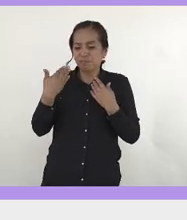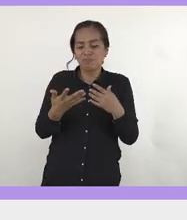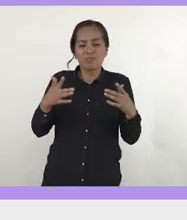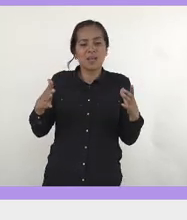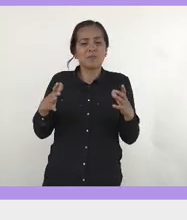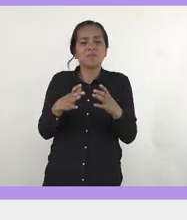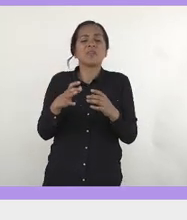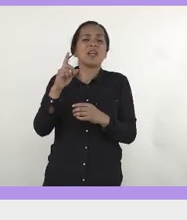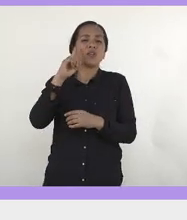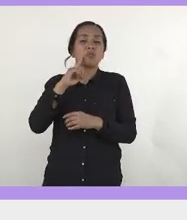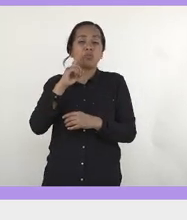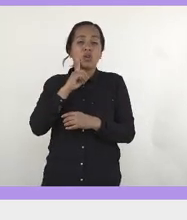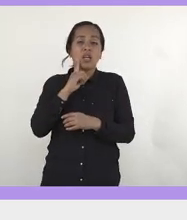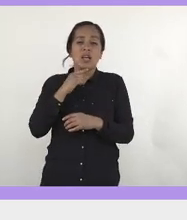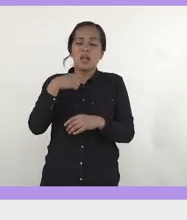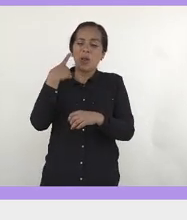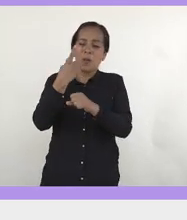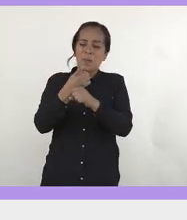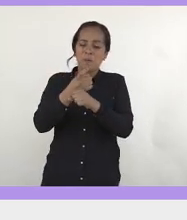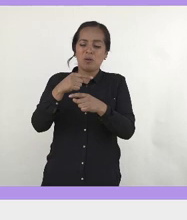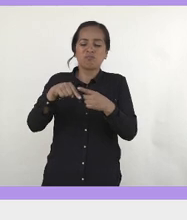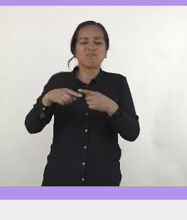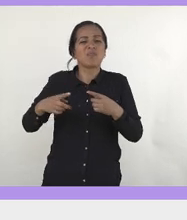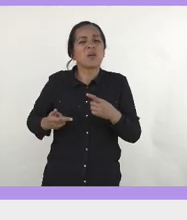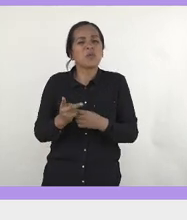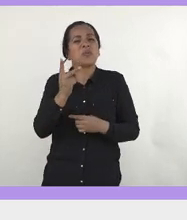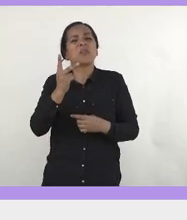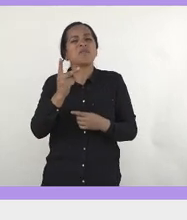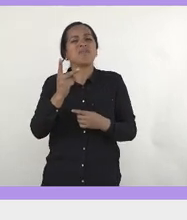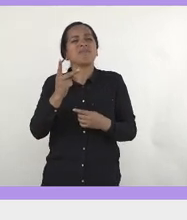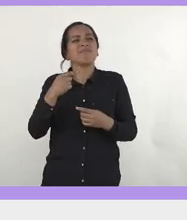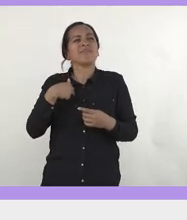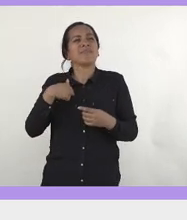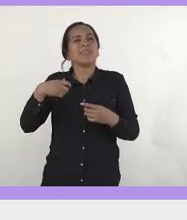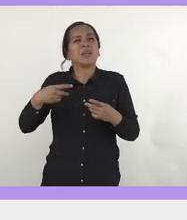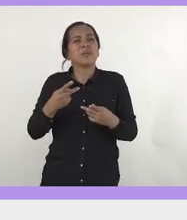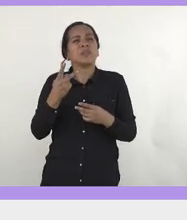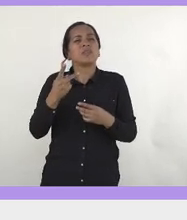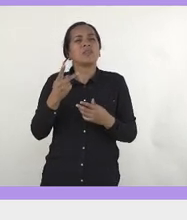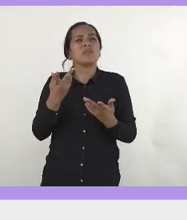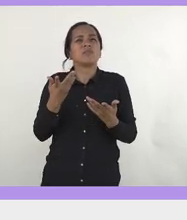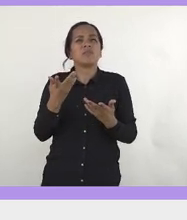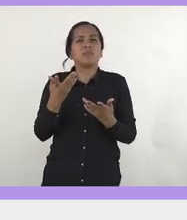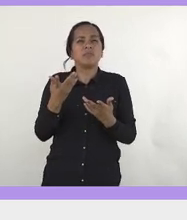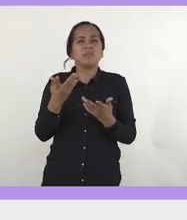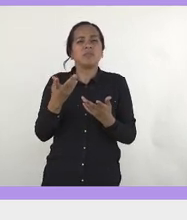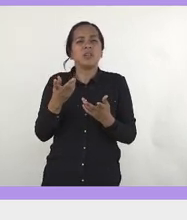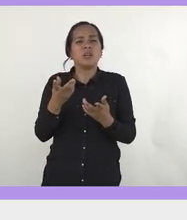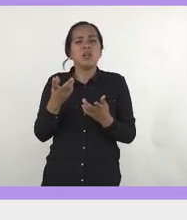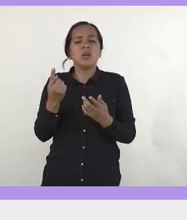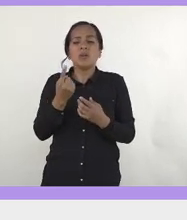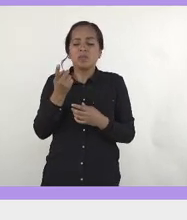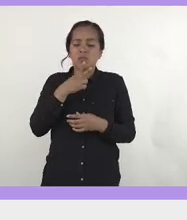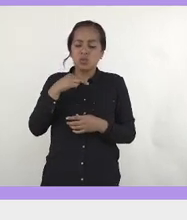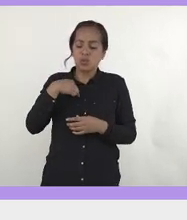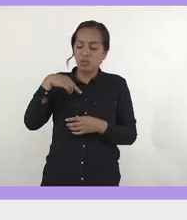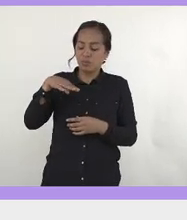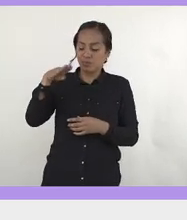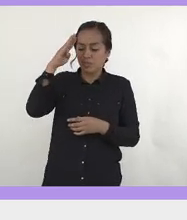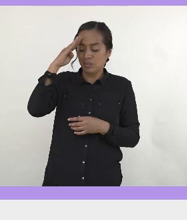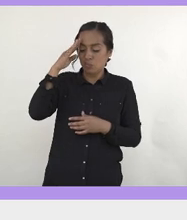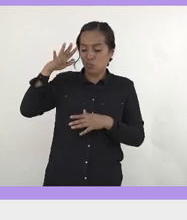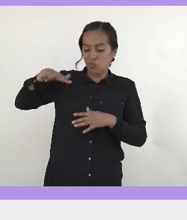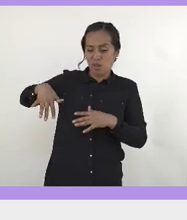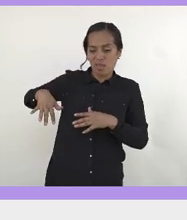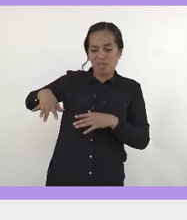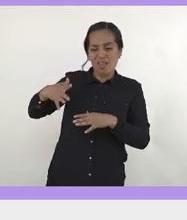siempre digo que lo primero es cuestionar, cuestionarnos, incluso lo que nosotros pensábamos hace dos, tres meses,